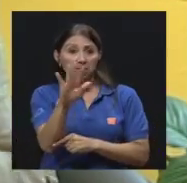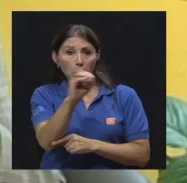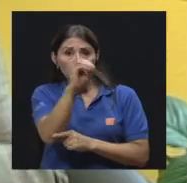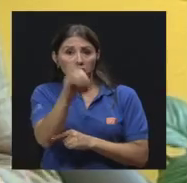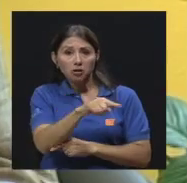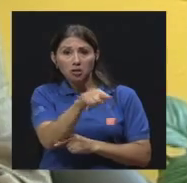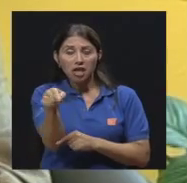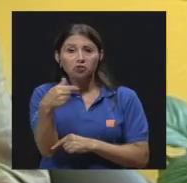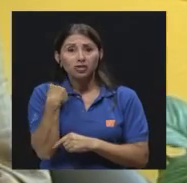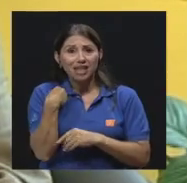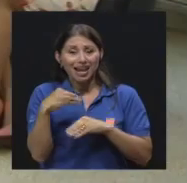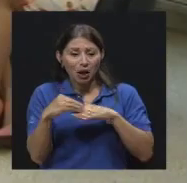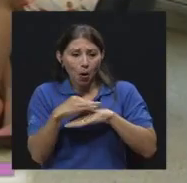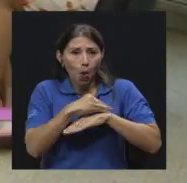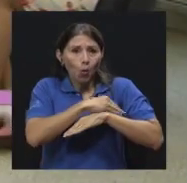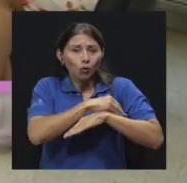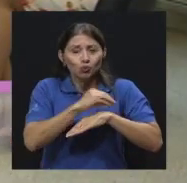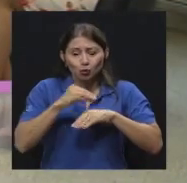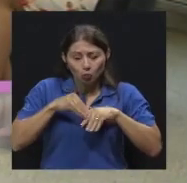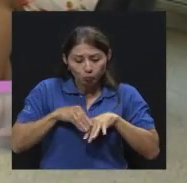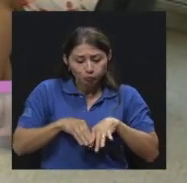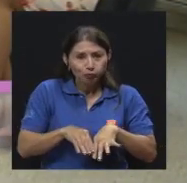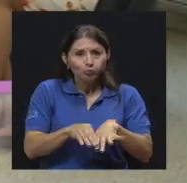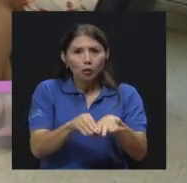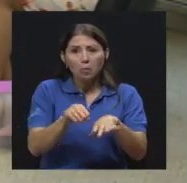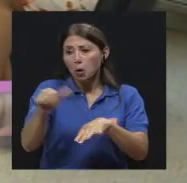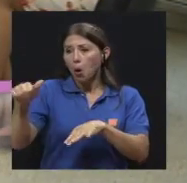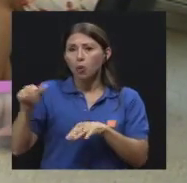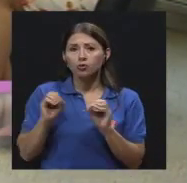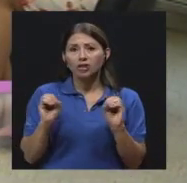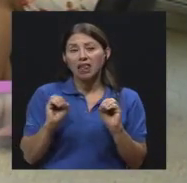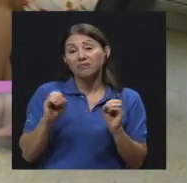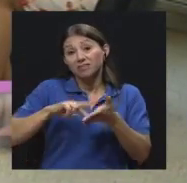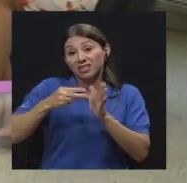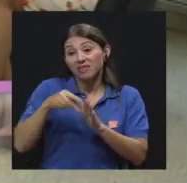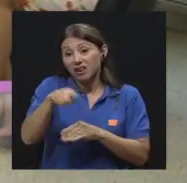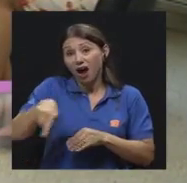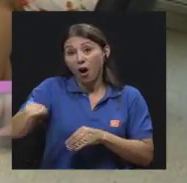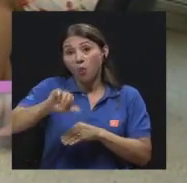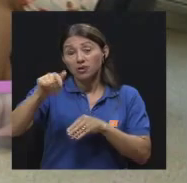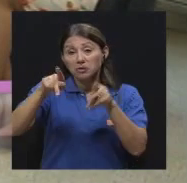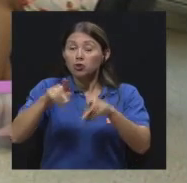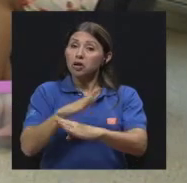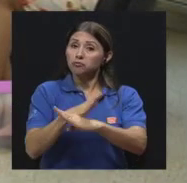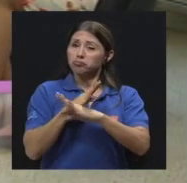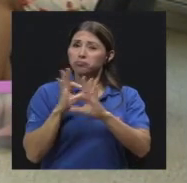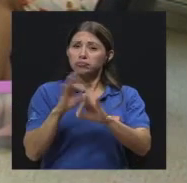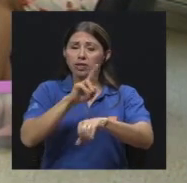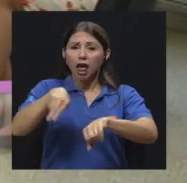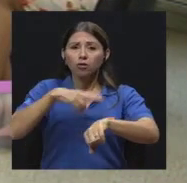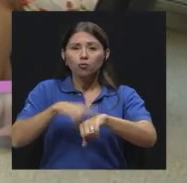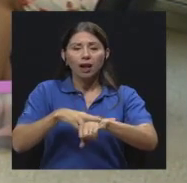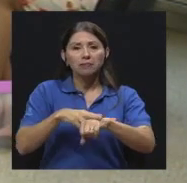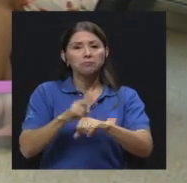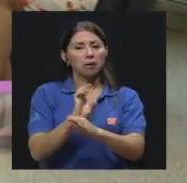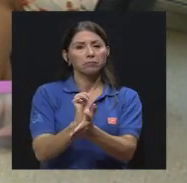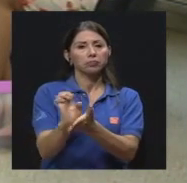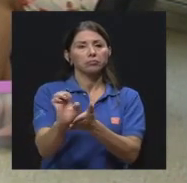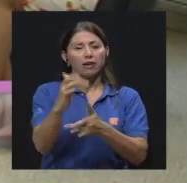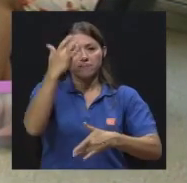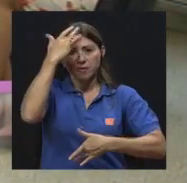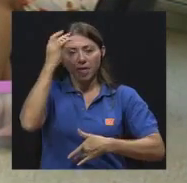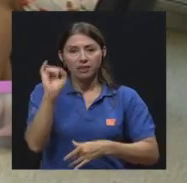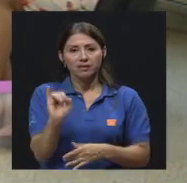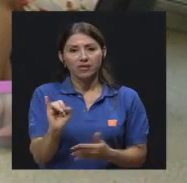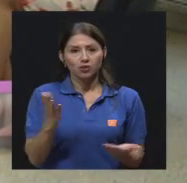hongos y el resto no tiene nada. Eso significa que ese 75% probablemente tiene una buena inmunidad natural para las enfermedades